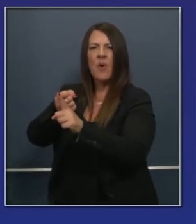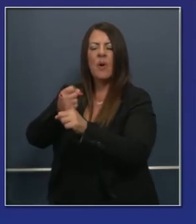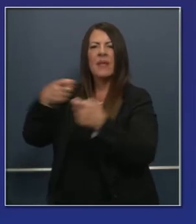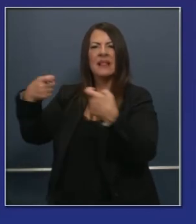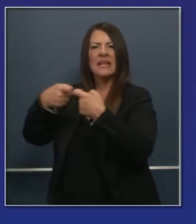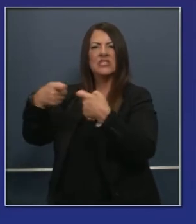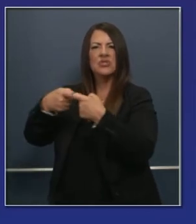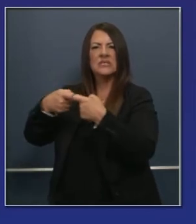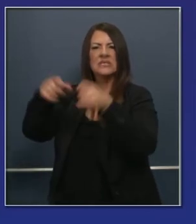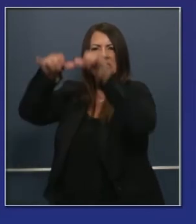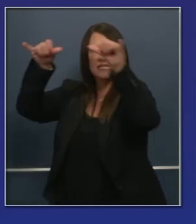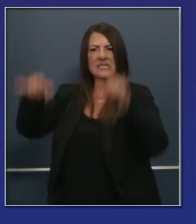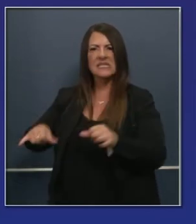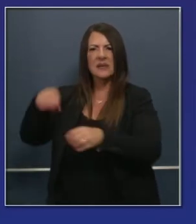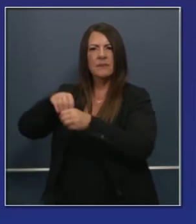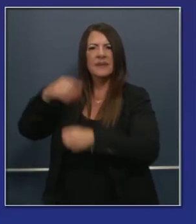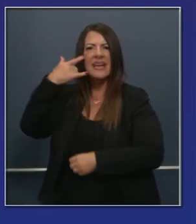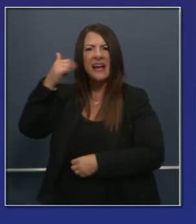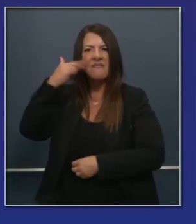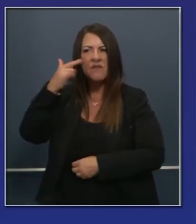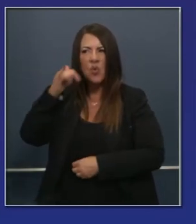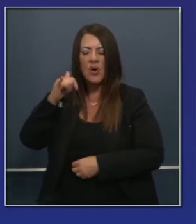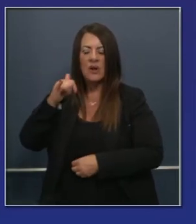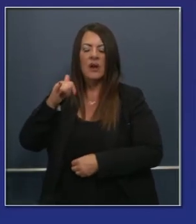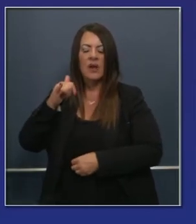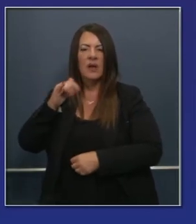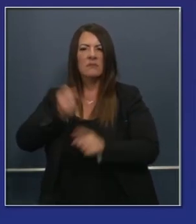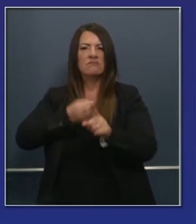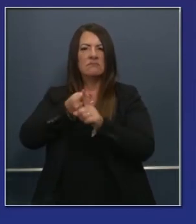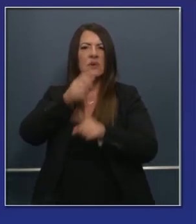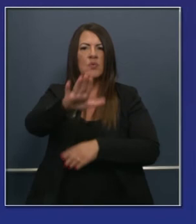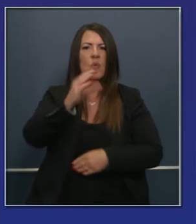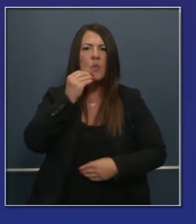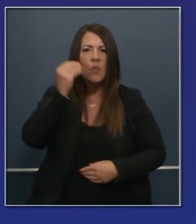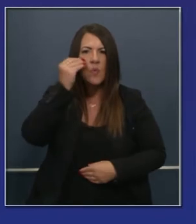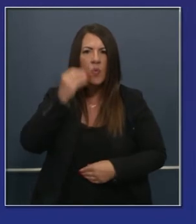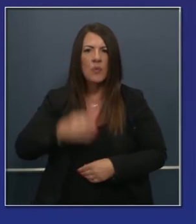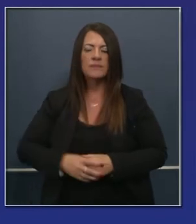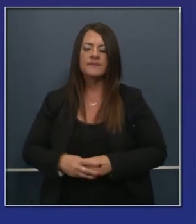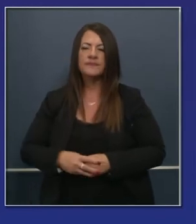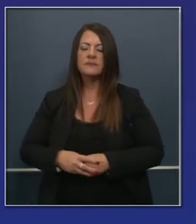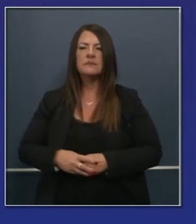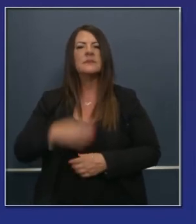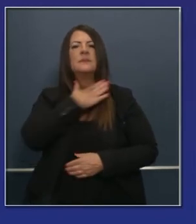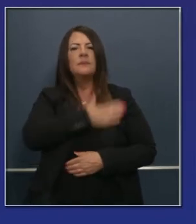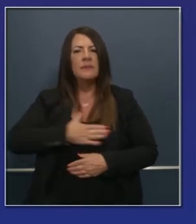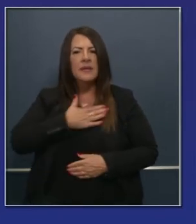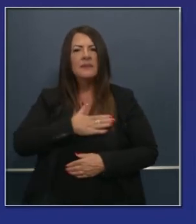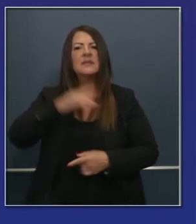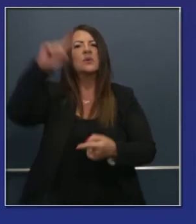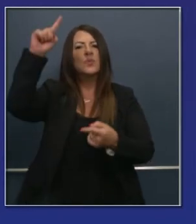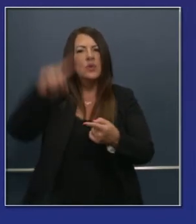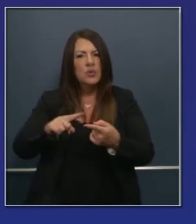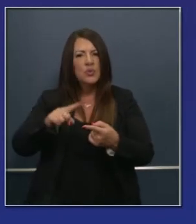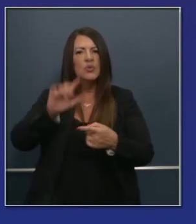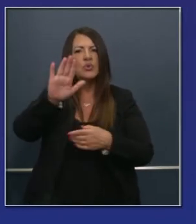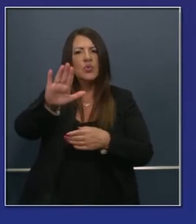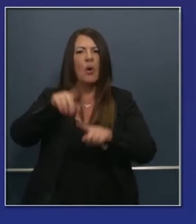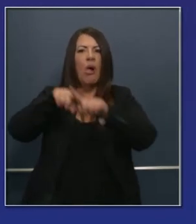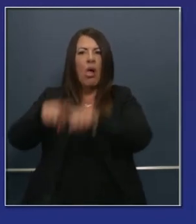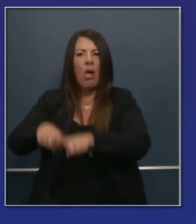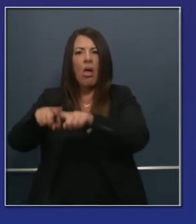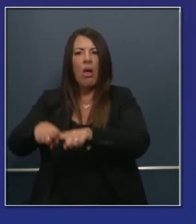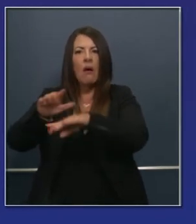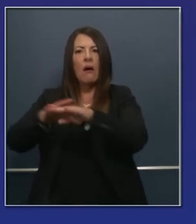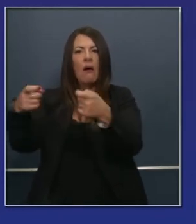el sistema eléctrico de todo el sistema de California sería maravilloso si ustedes si pueden reduzcan su